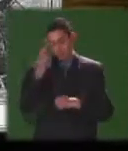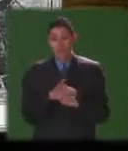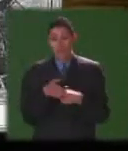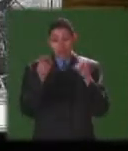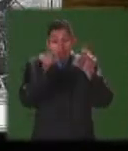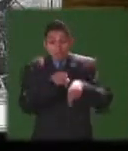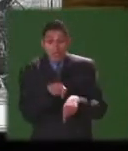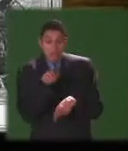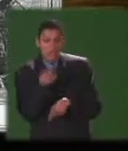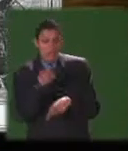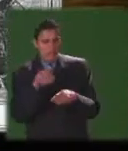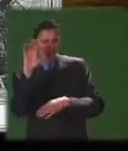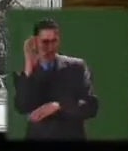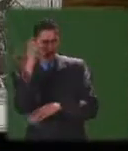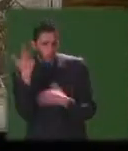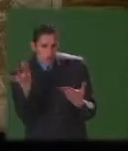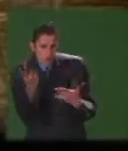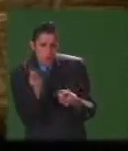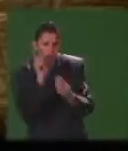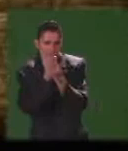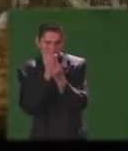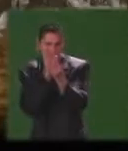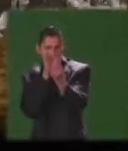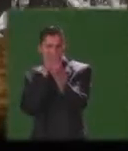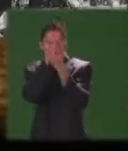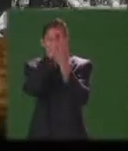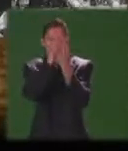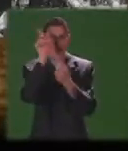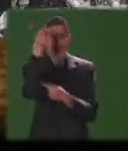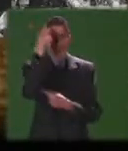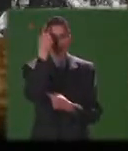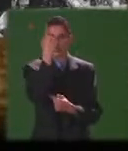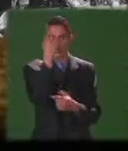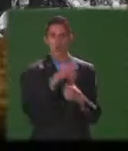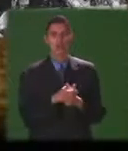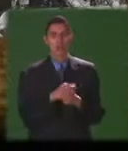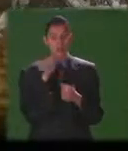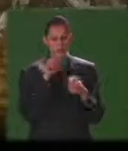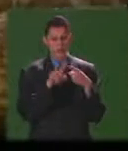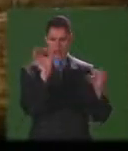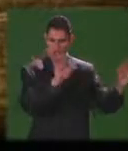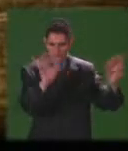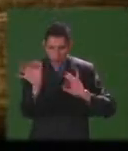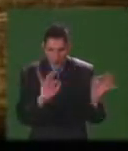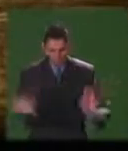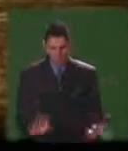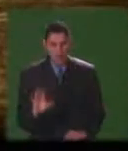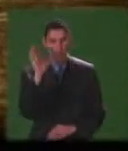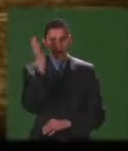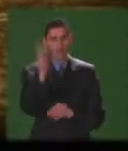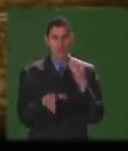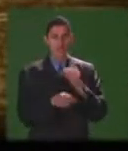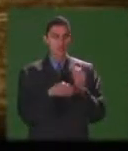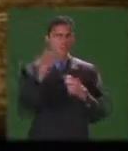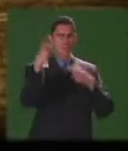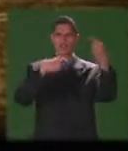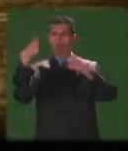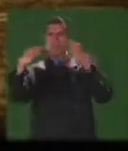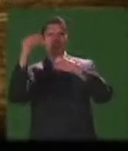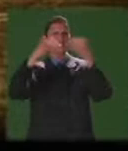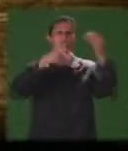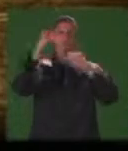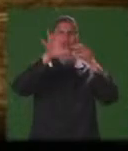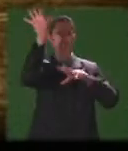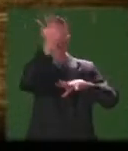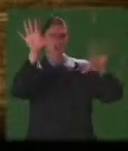era necesario dotar al país de un sistema político más centralizado para permitir el restablecimiento del orden y neutralizar las